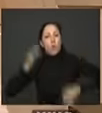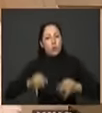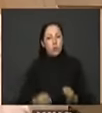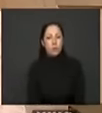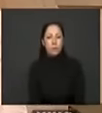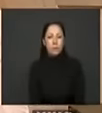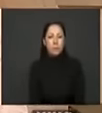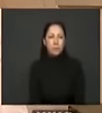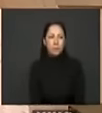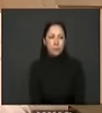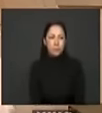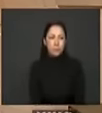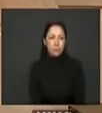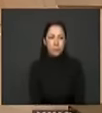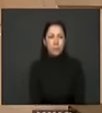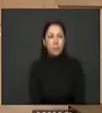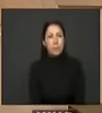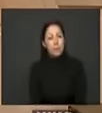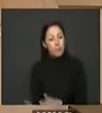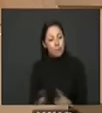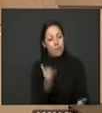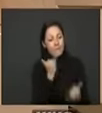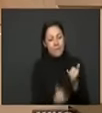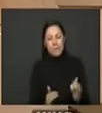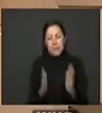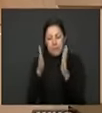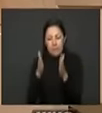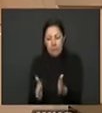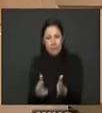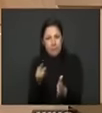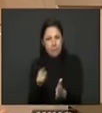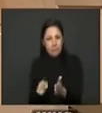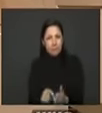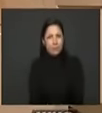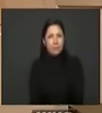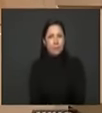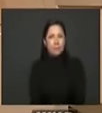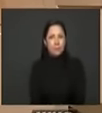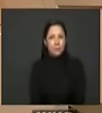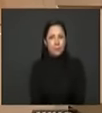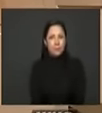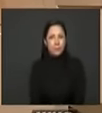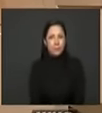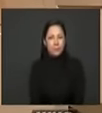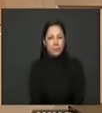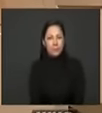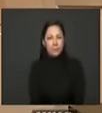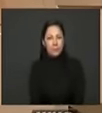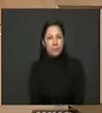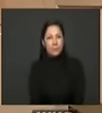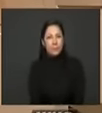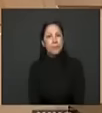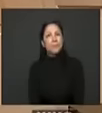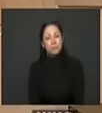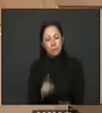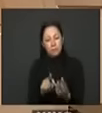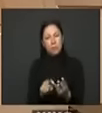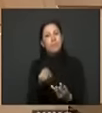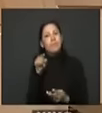avanzo rápidamente entonces al último eje de las tres prioridades que estamos proponiendo el último eje es construir